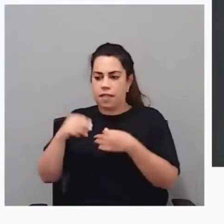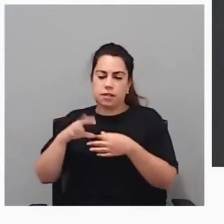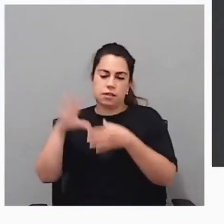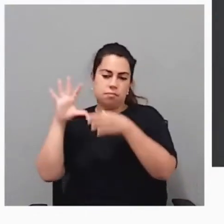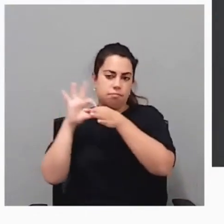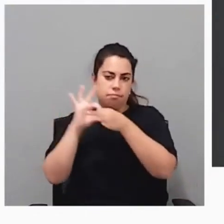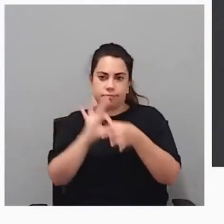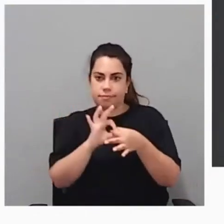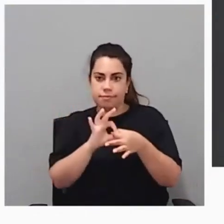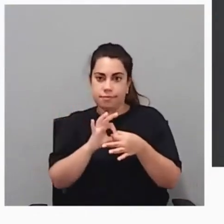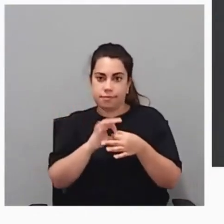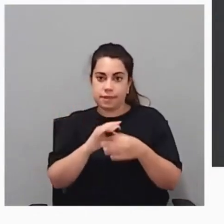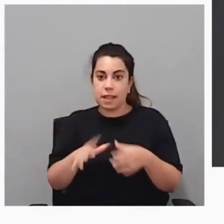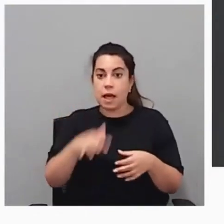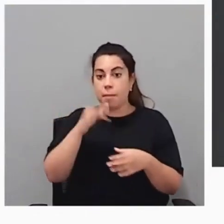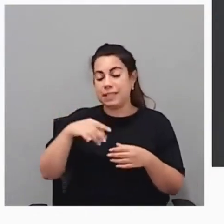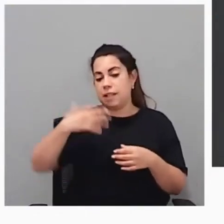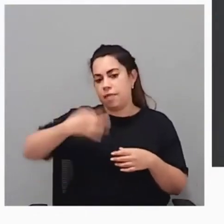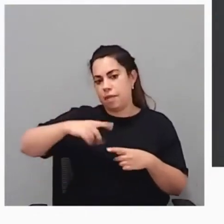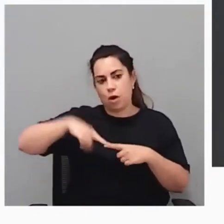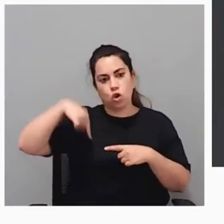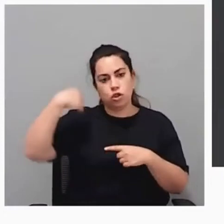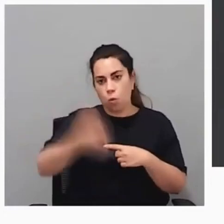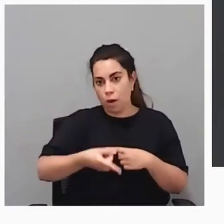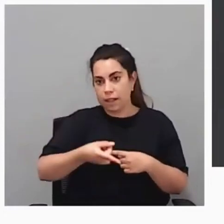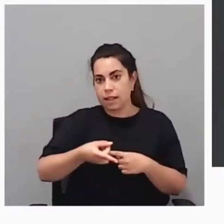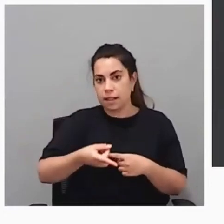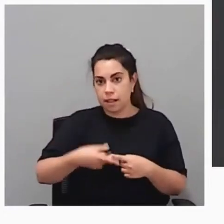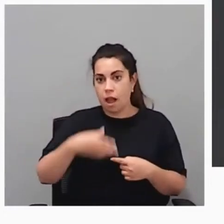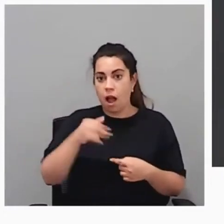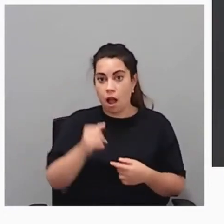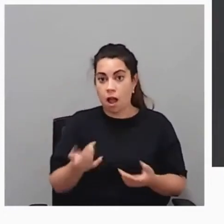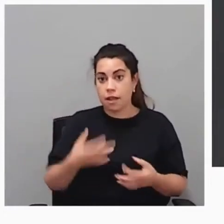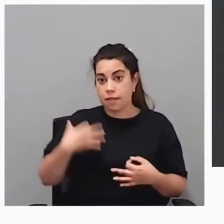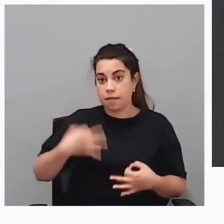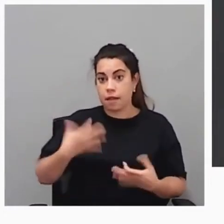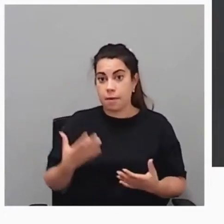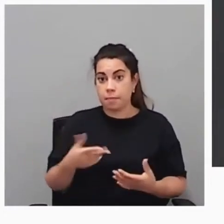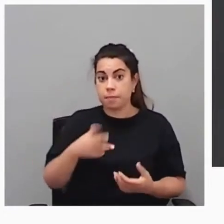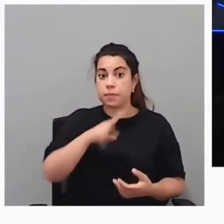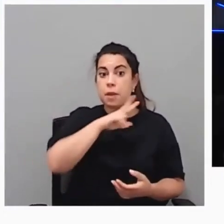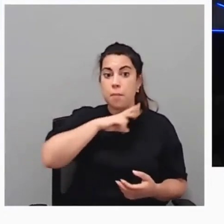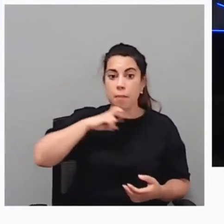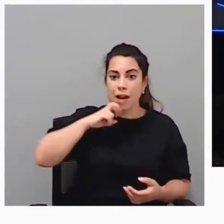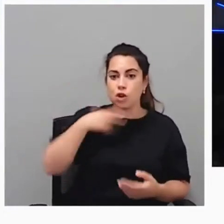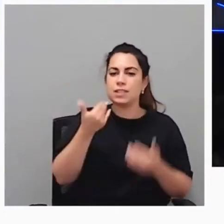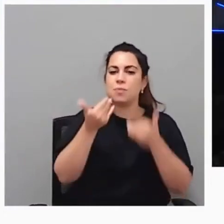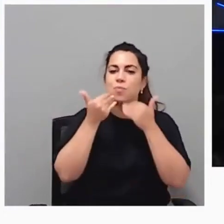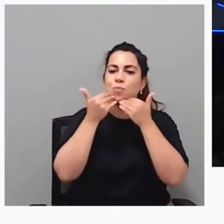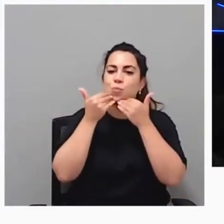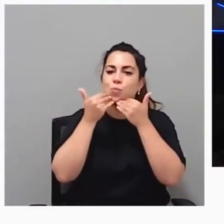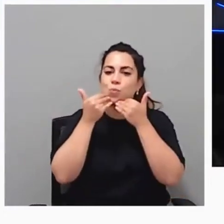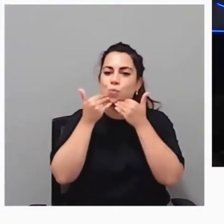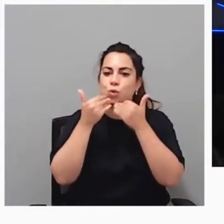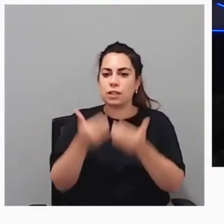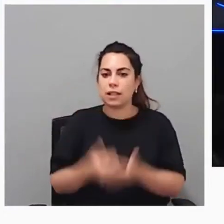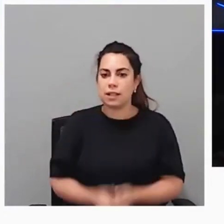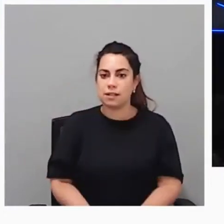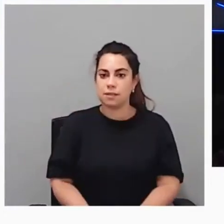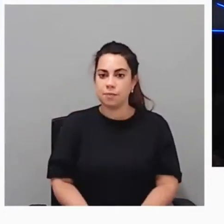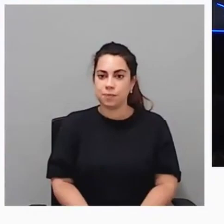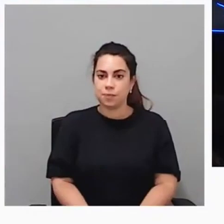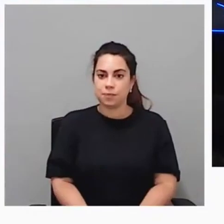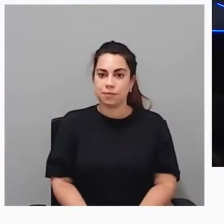consecuente con nuestro propósito y con nuestros valores. Muchas gracias. Aplausos